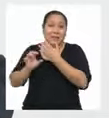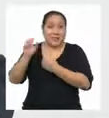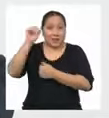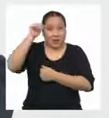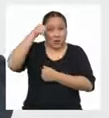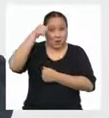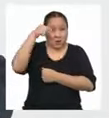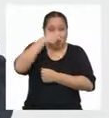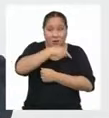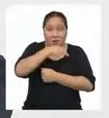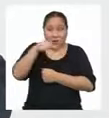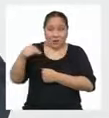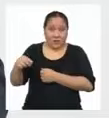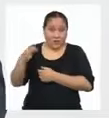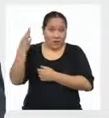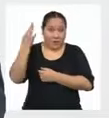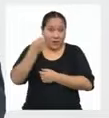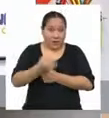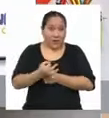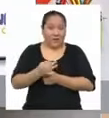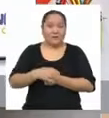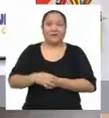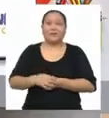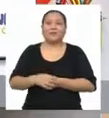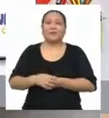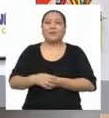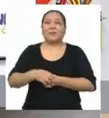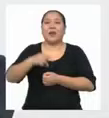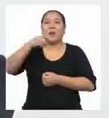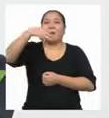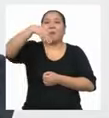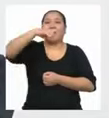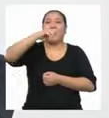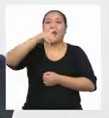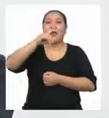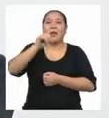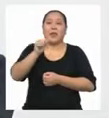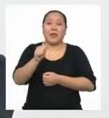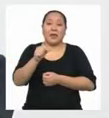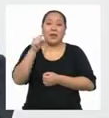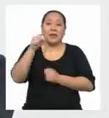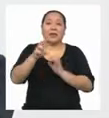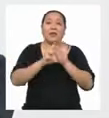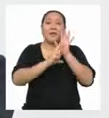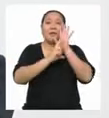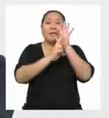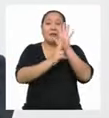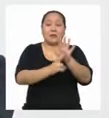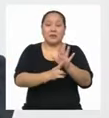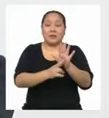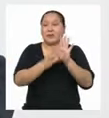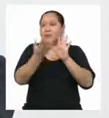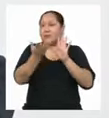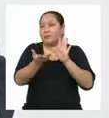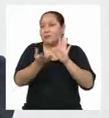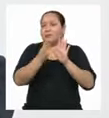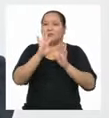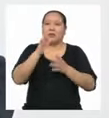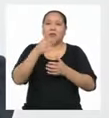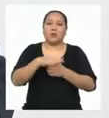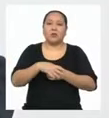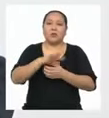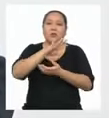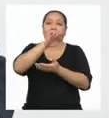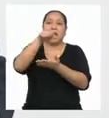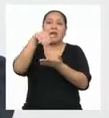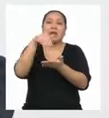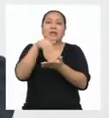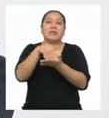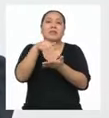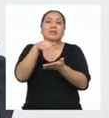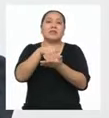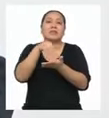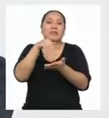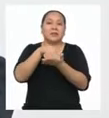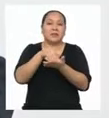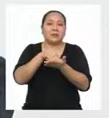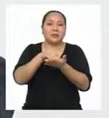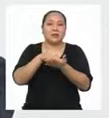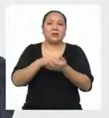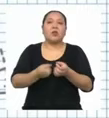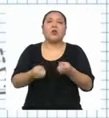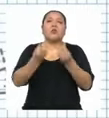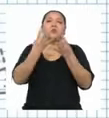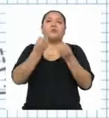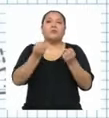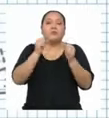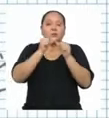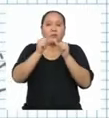¿no? Muy bien, la media O promedio Representa entonces una especie de centro de gravedad del conjunto de